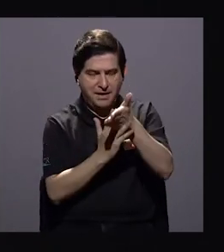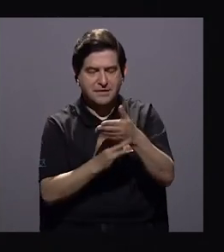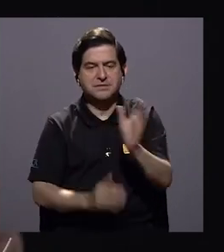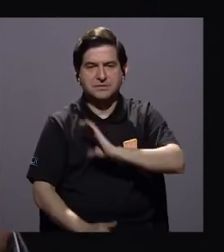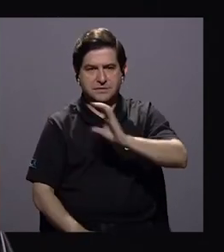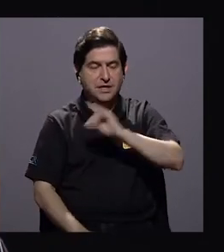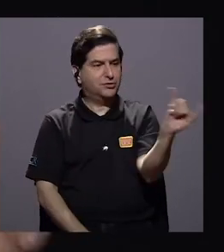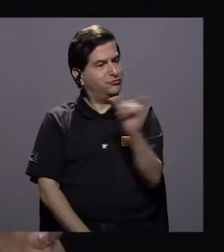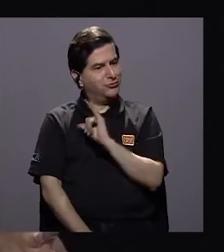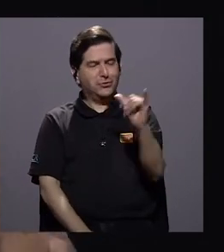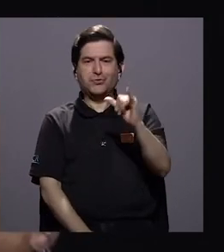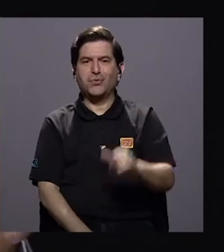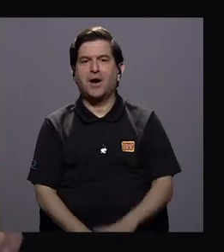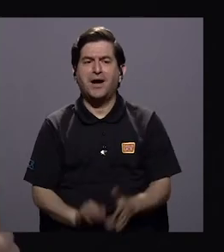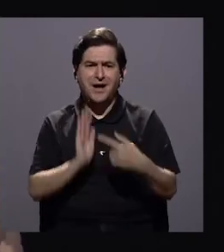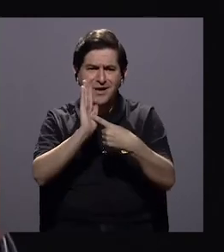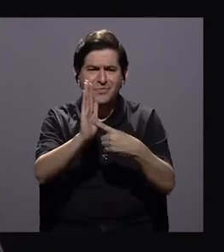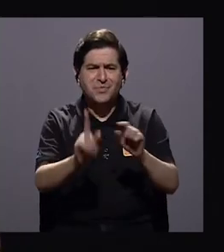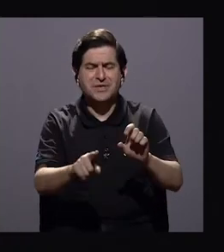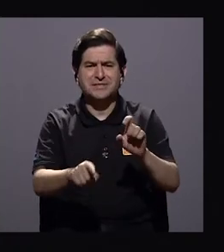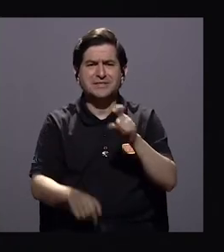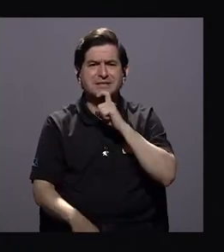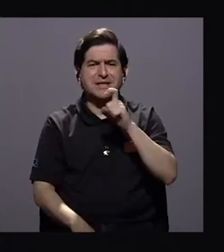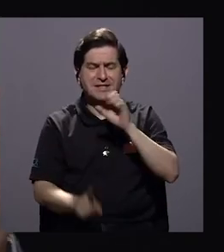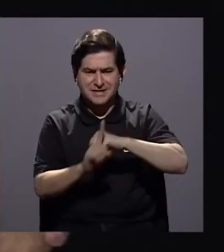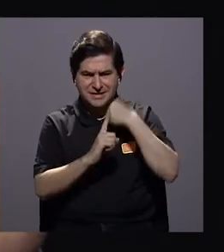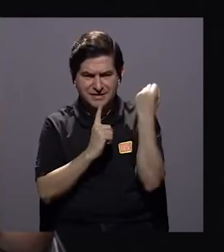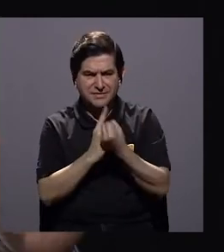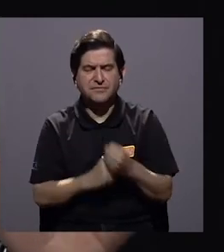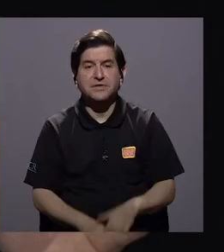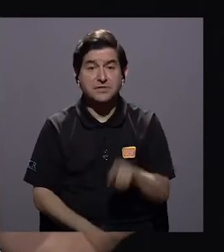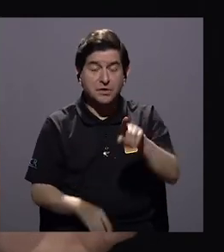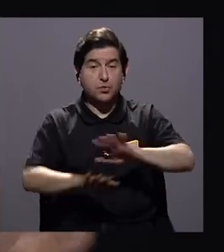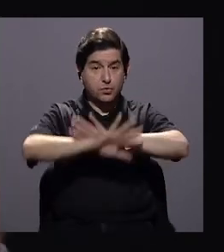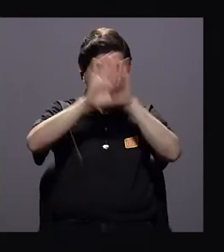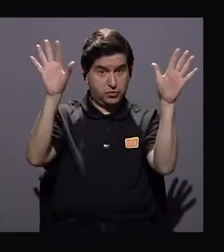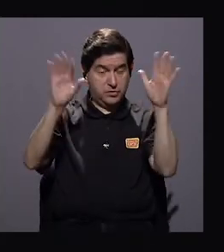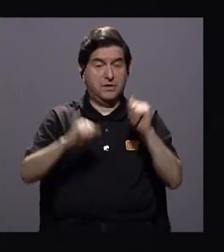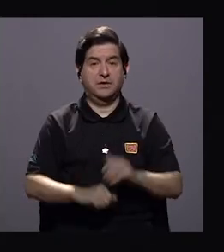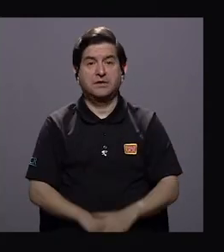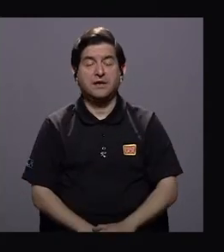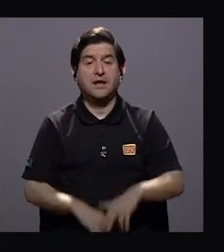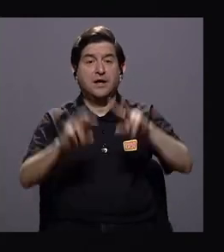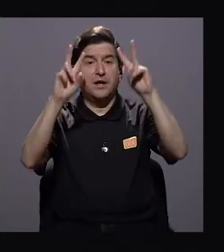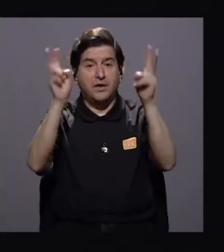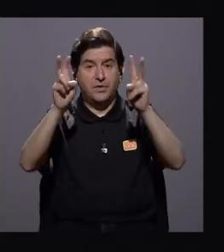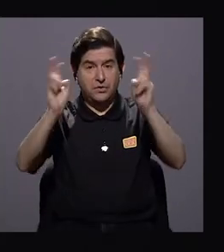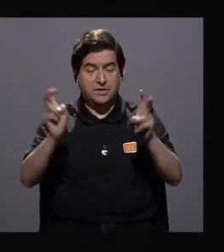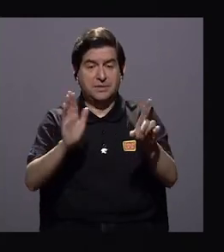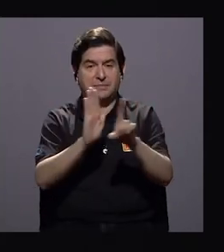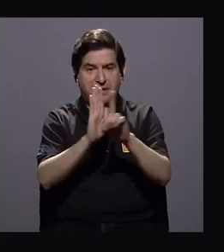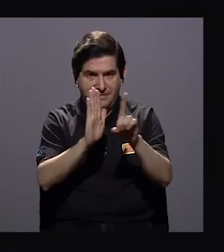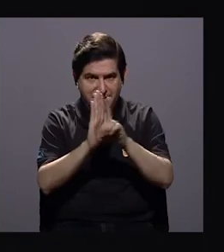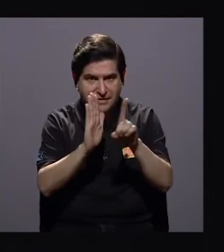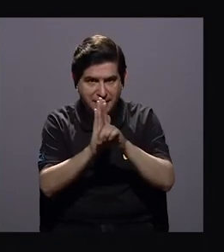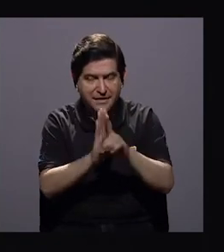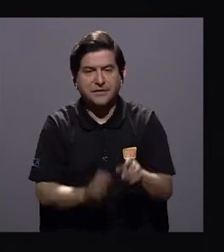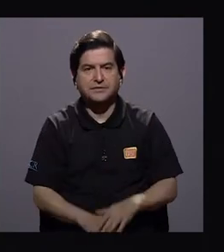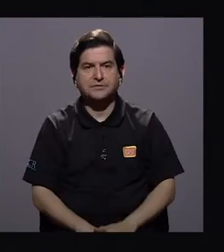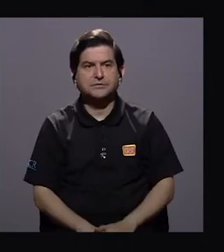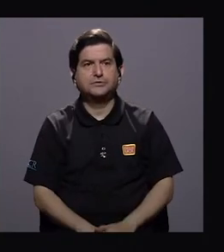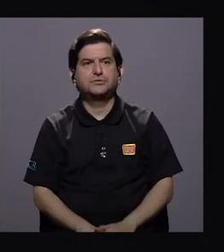acceso y calidad también vivencia momentos difíciles, aunque usted hizo la aclaración al inicio que son de los temas o de los derechos